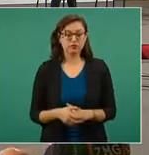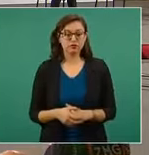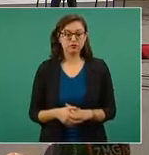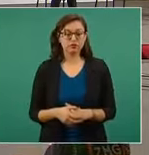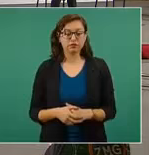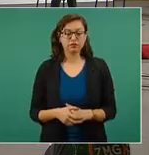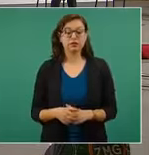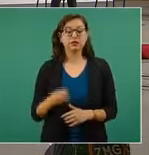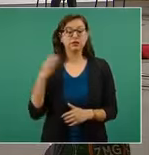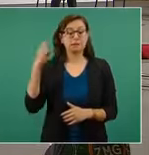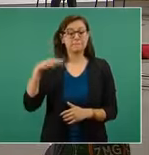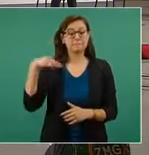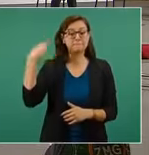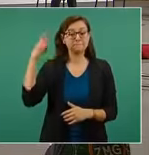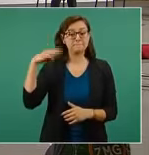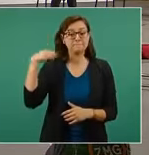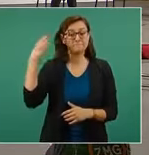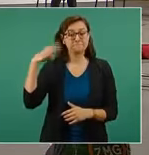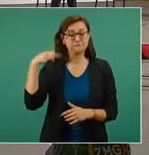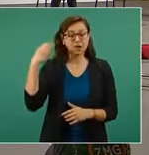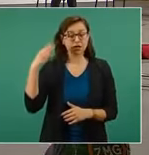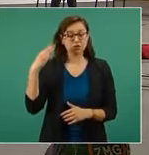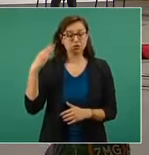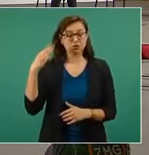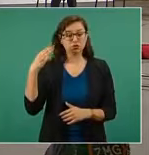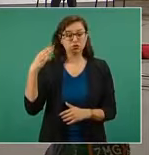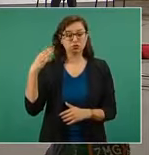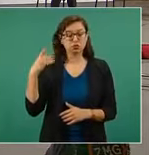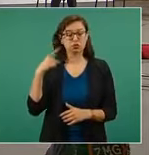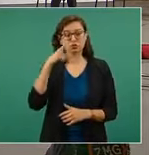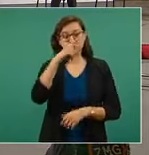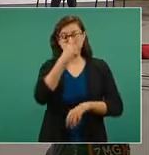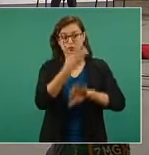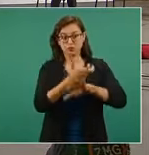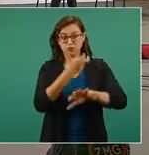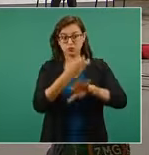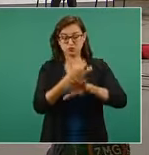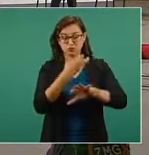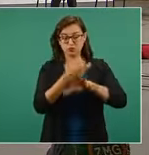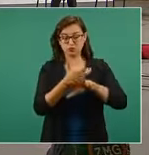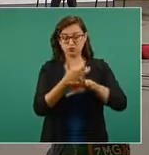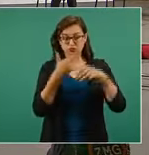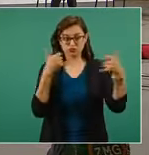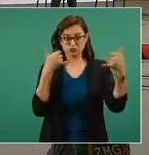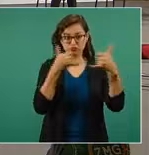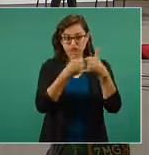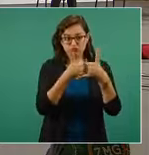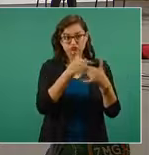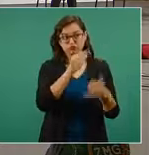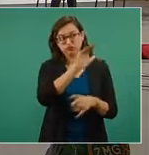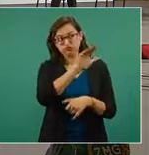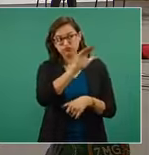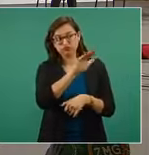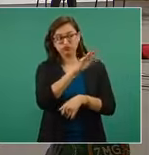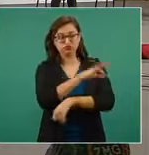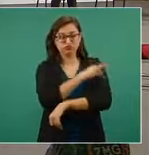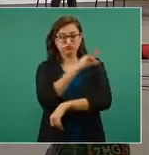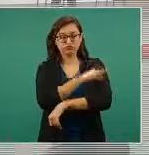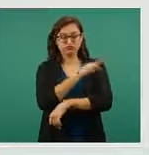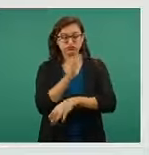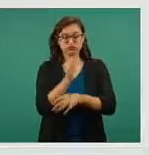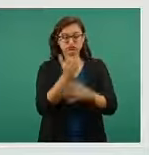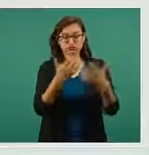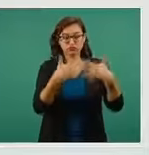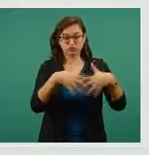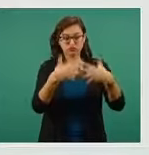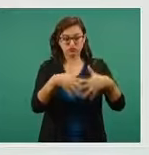En marzo el presidente habló con Estados Unidos para que se enviaran dosis, en este momento ventiladores y